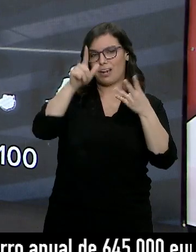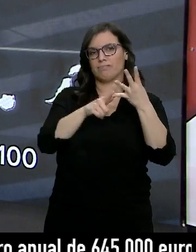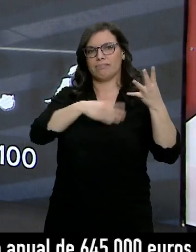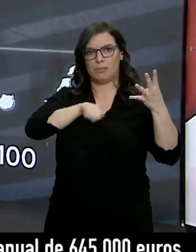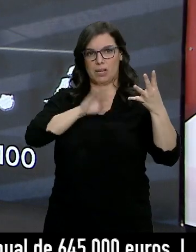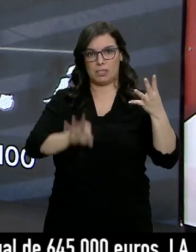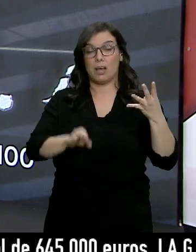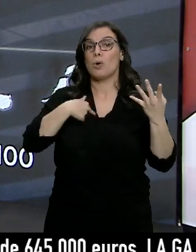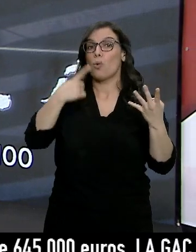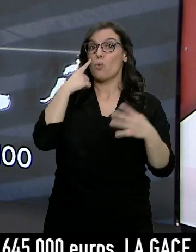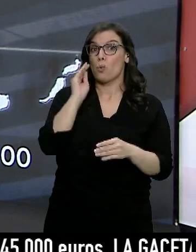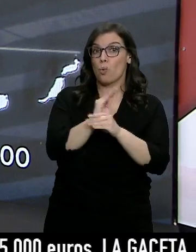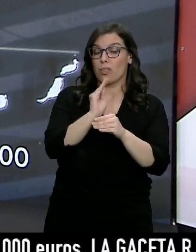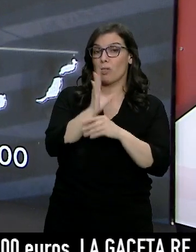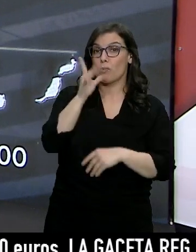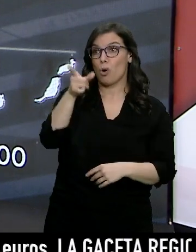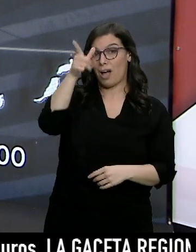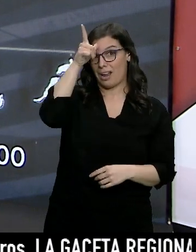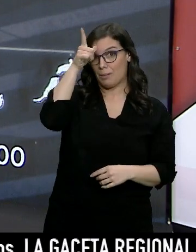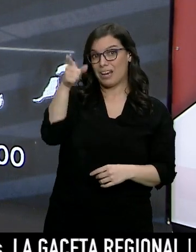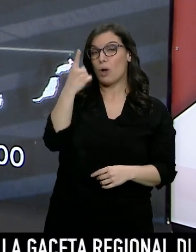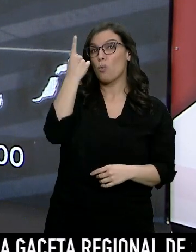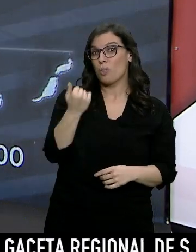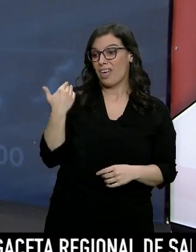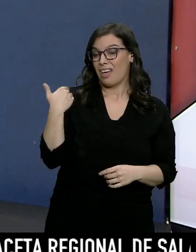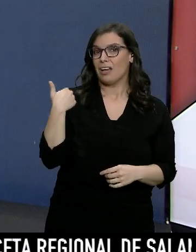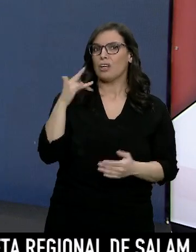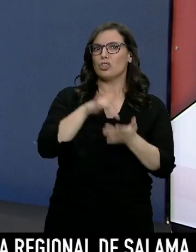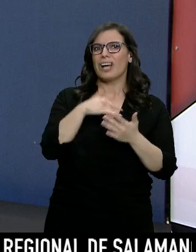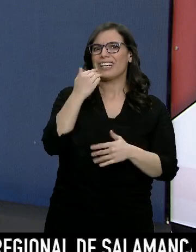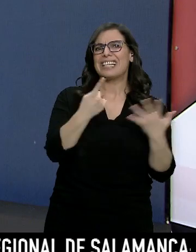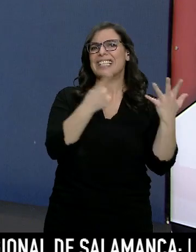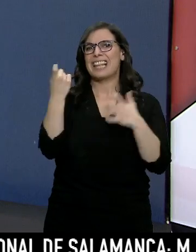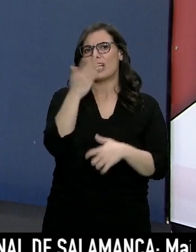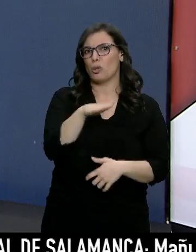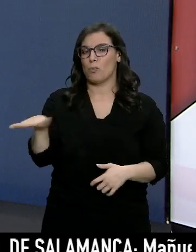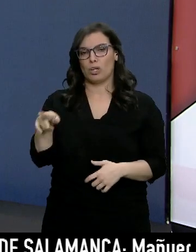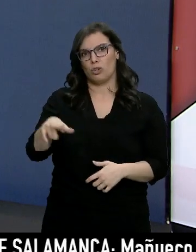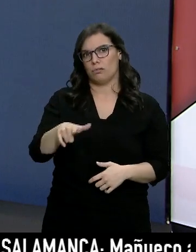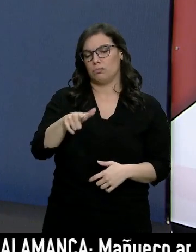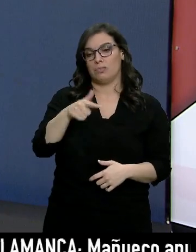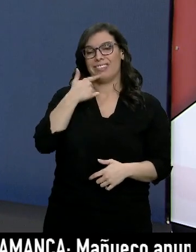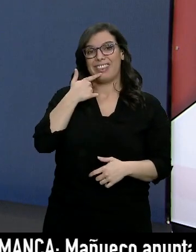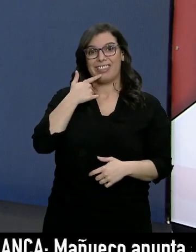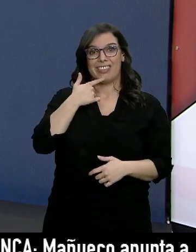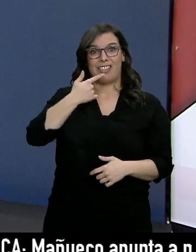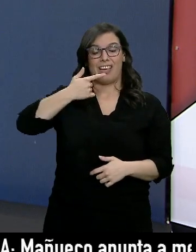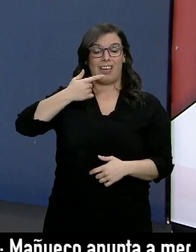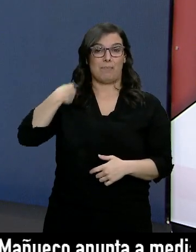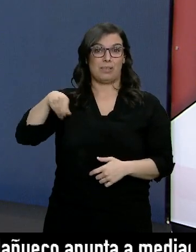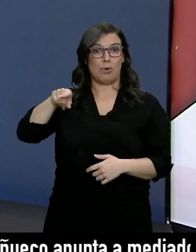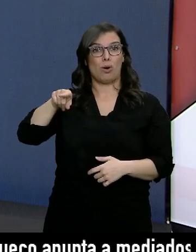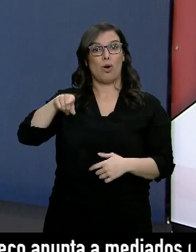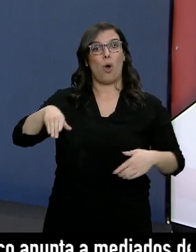ojo, porque en Alemania, en el último día, se han rozado los 600 muertos. Algo insoportable para la canciller Angela